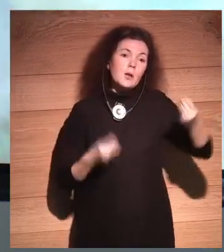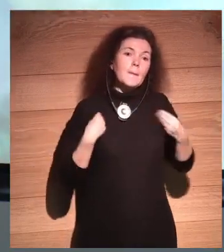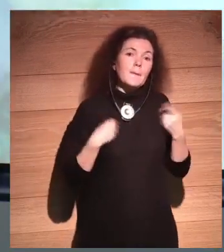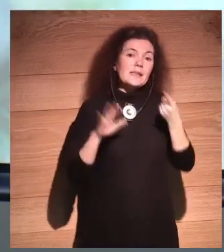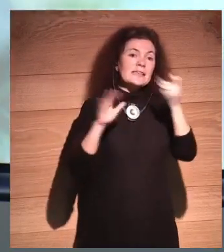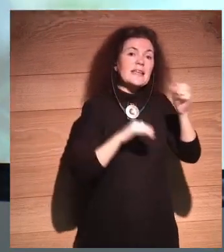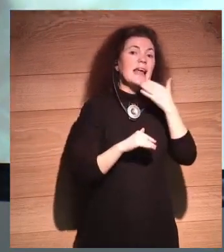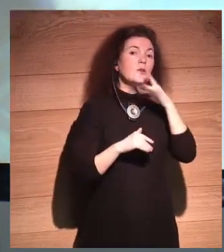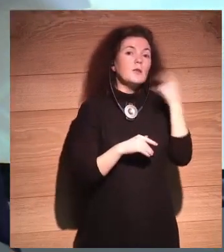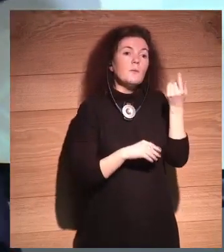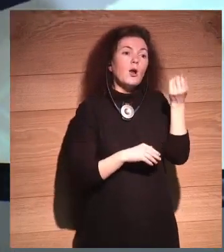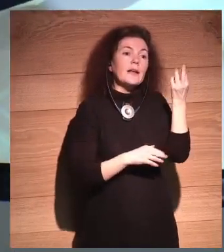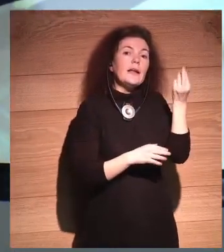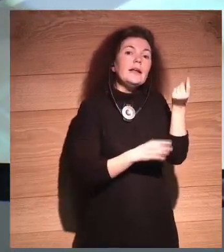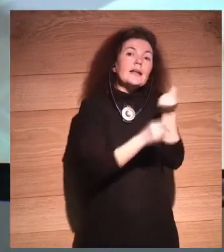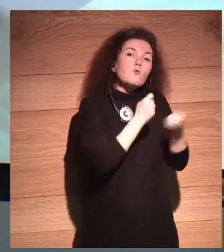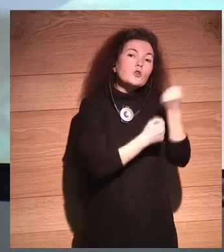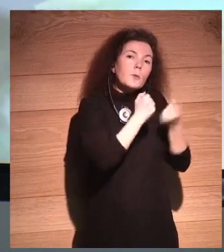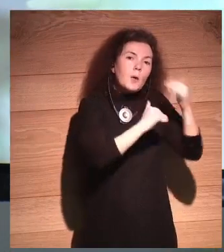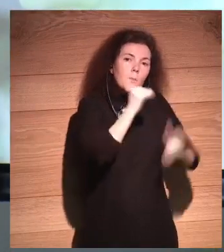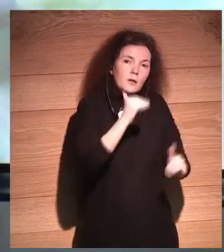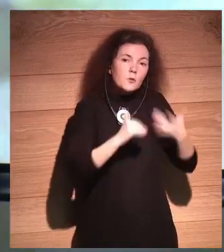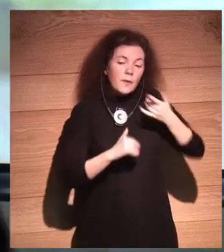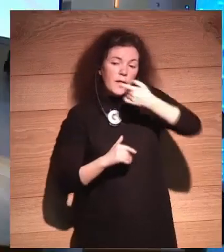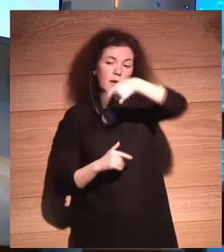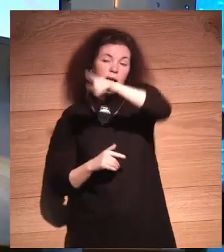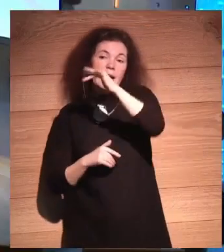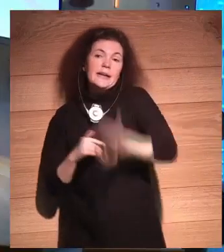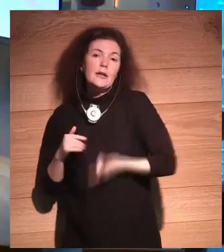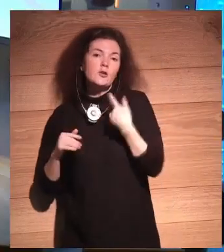económicos, podría ser el paraíso, podríamos ser como dioses.